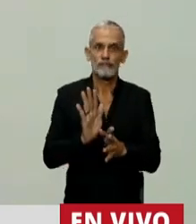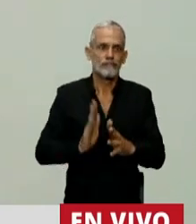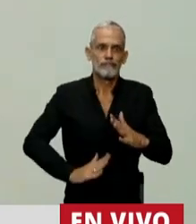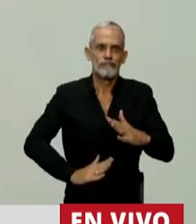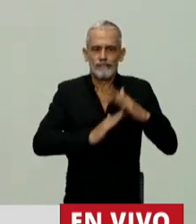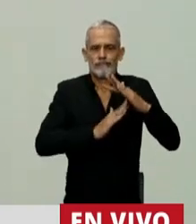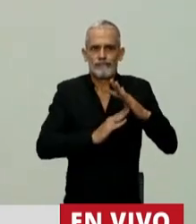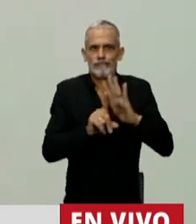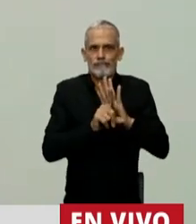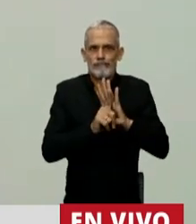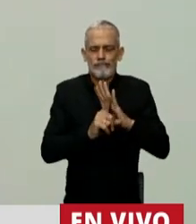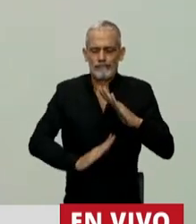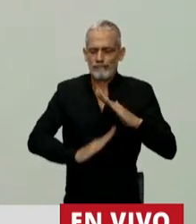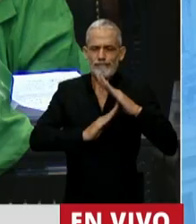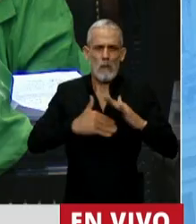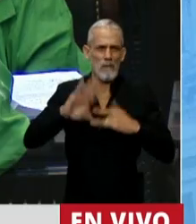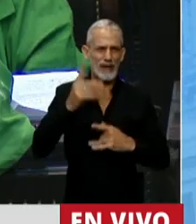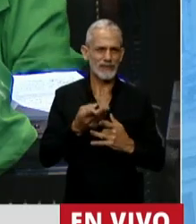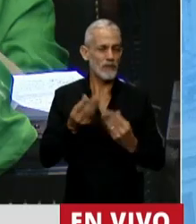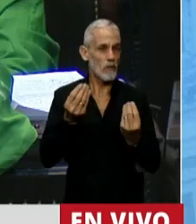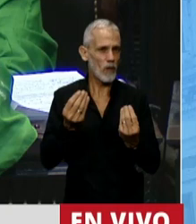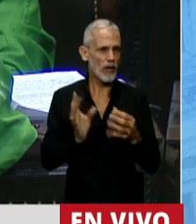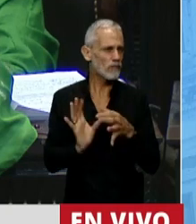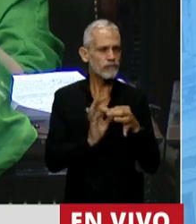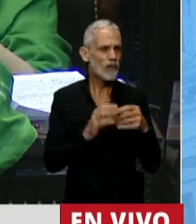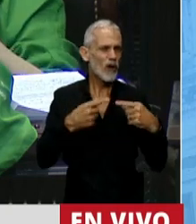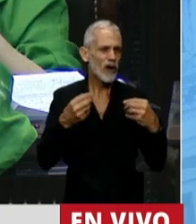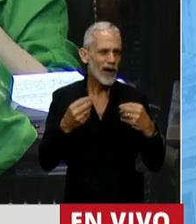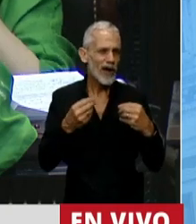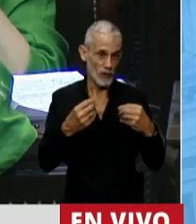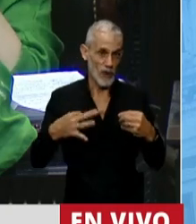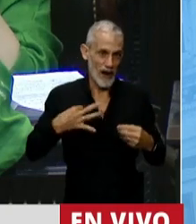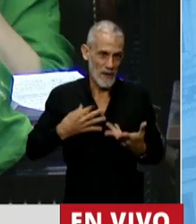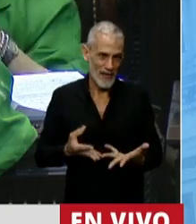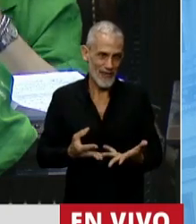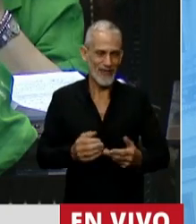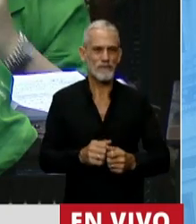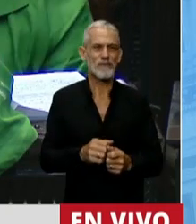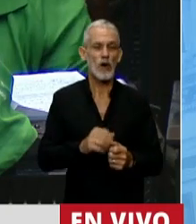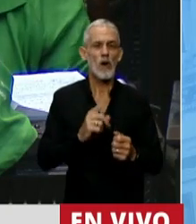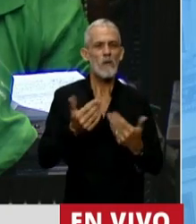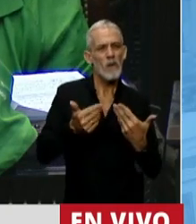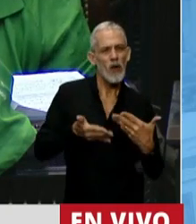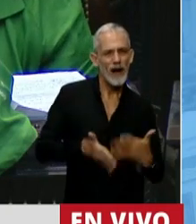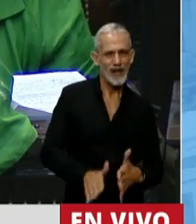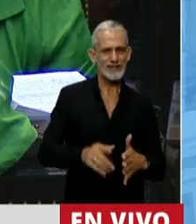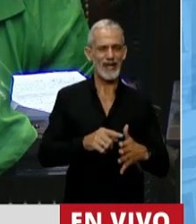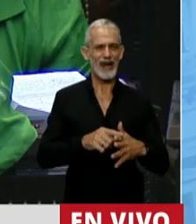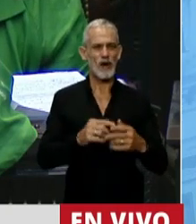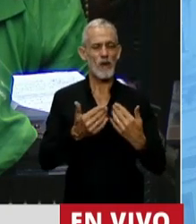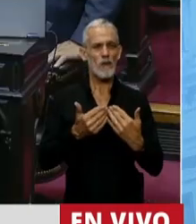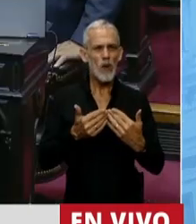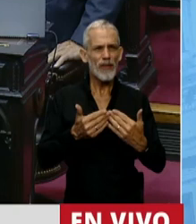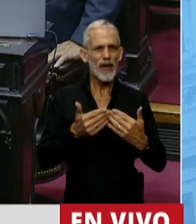todas las leyes. Porque es el proyecto que tiene que ver con la vida, con el poder nacer, con el poder ser,